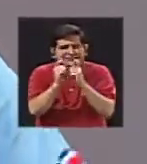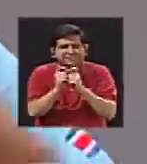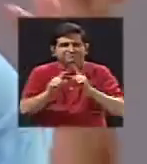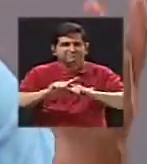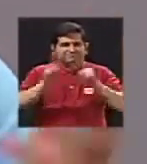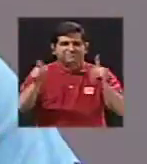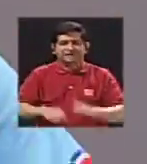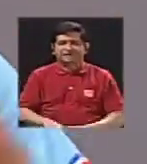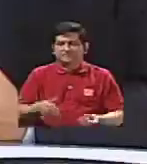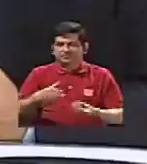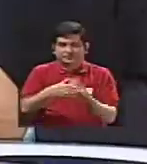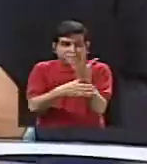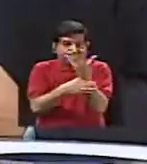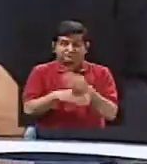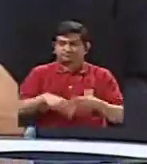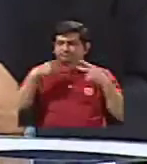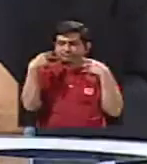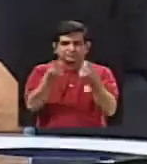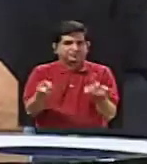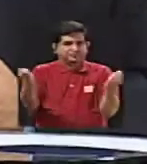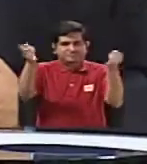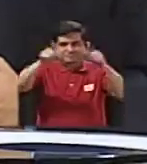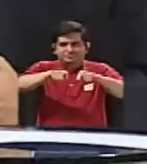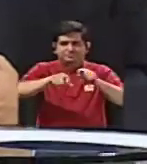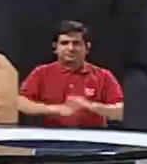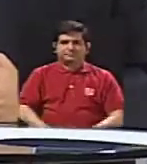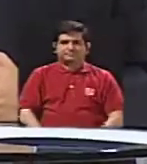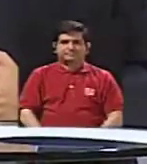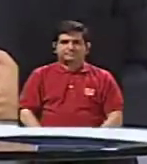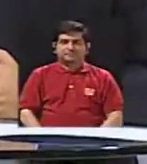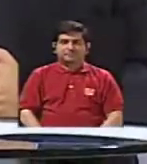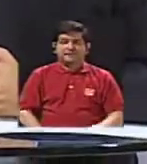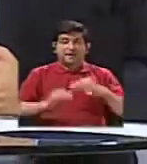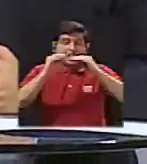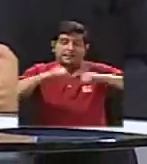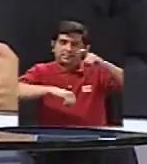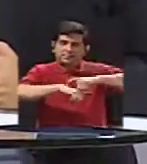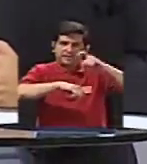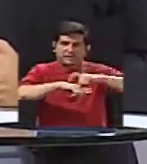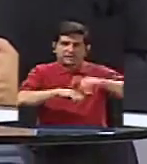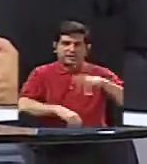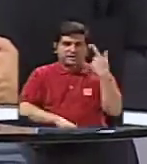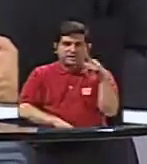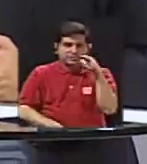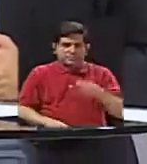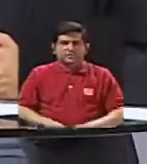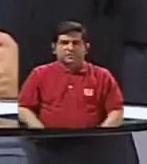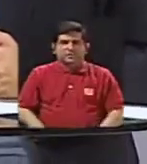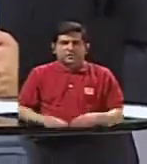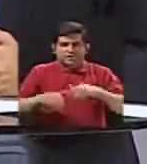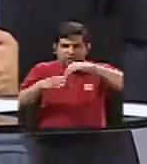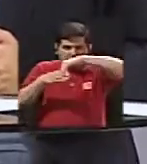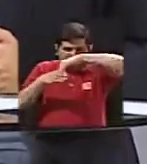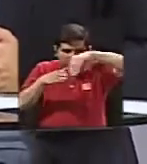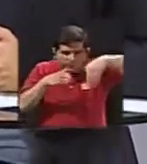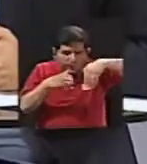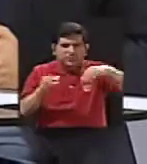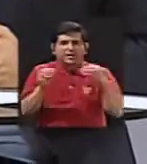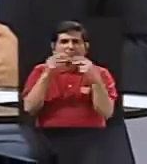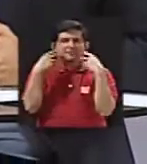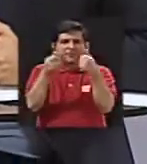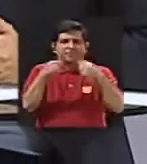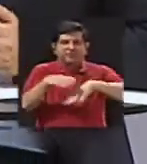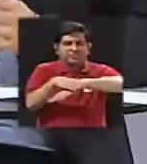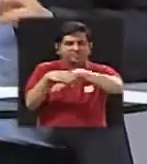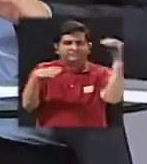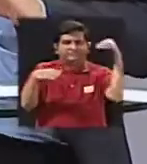las erupciones, como te digo, se dan muy rápidamente, entonces, es estar en menor tiempo expuestos en el cráter y, pues, retirarnos de ahí lo más rápido que